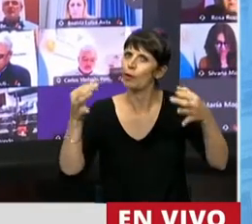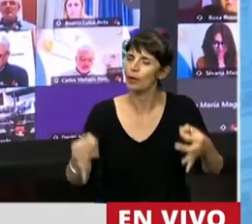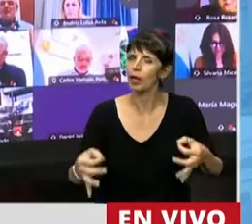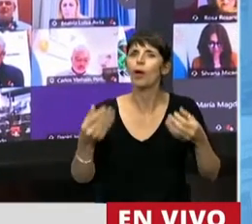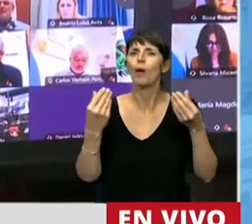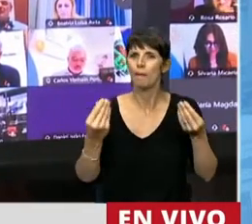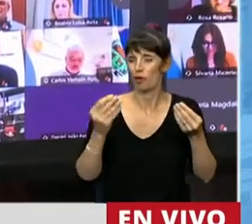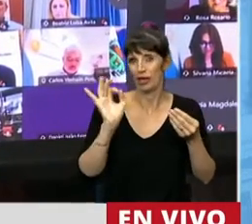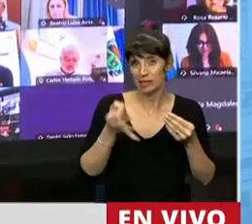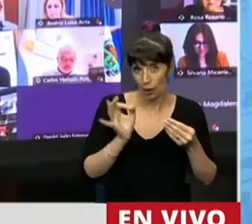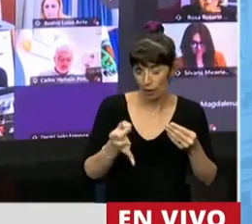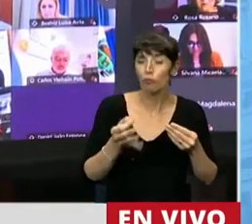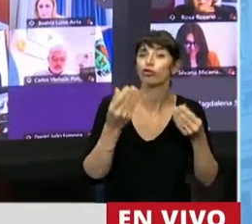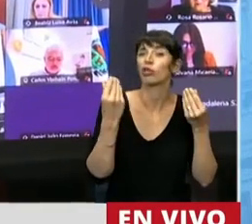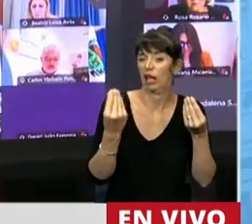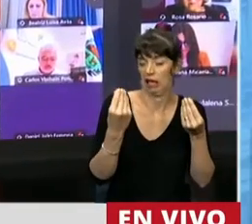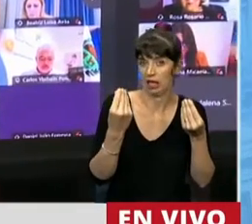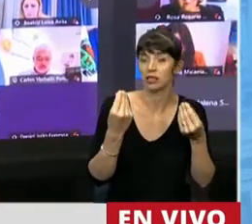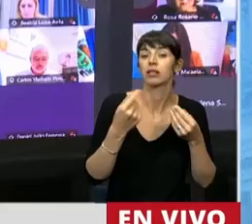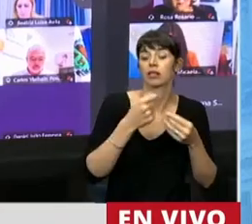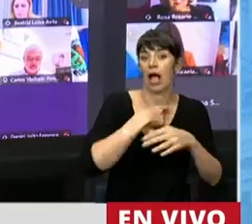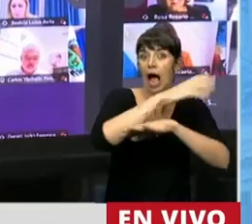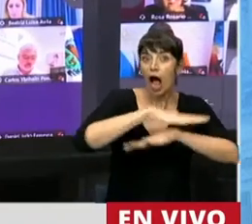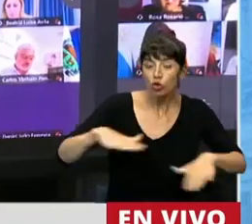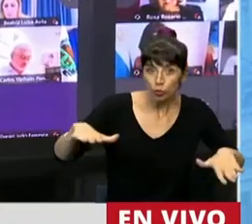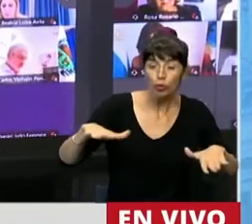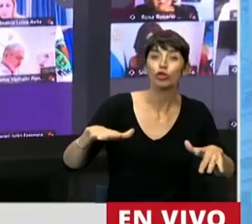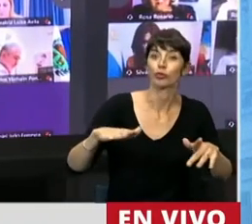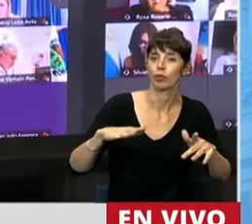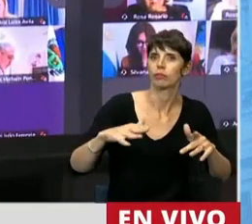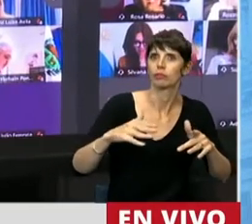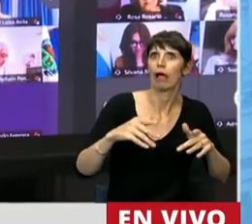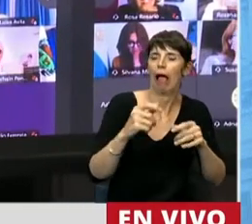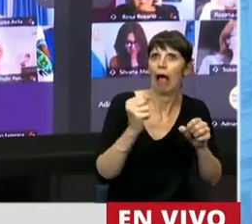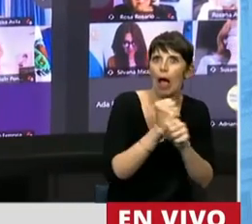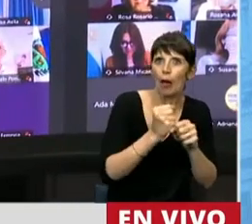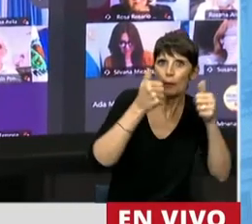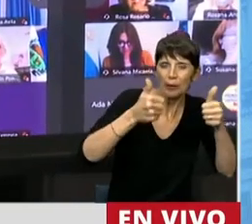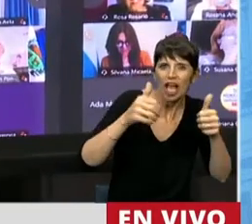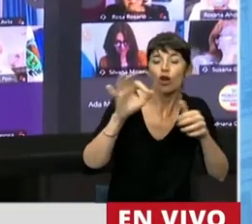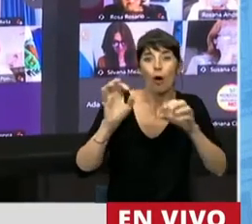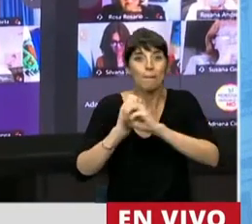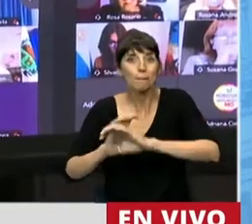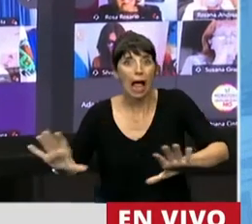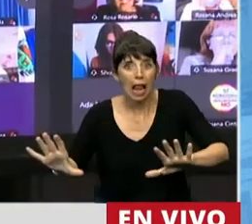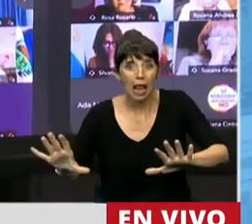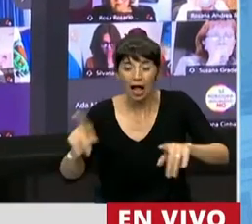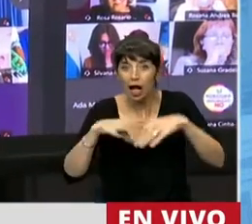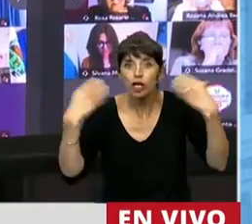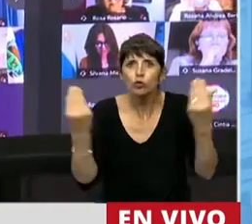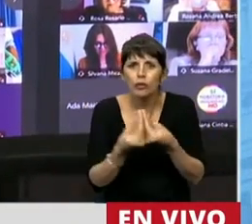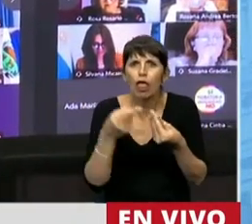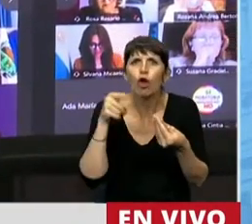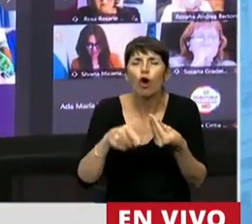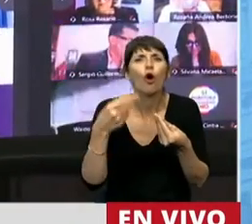que el éxito o el fracaso de nuestros estudiantes es el resultado de las condiciones que el Estado genera